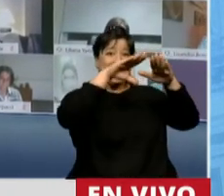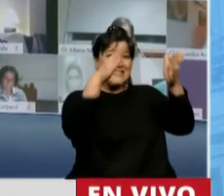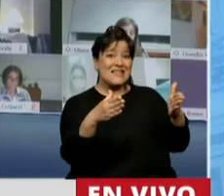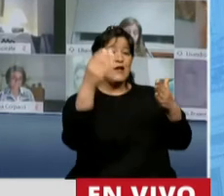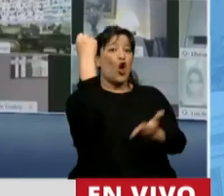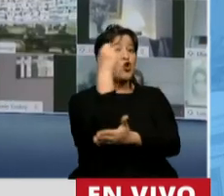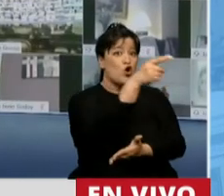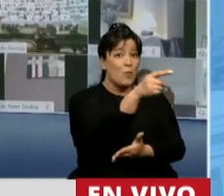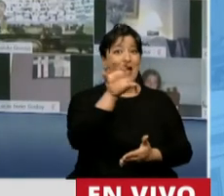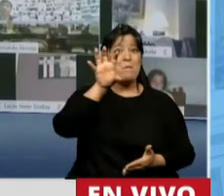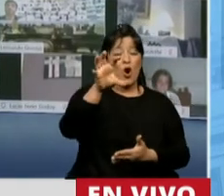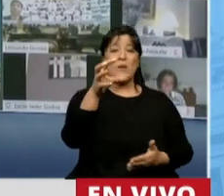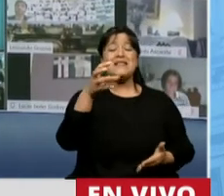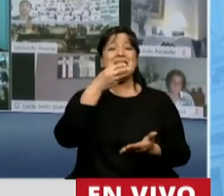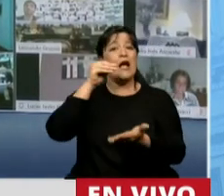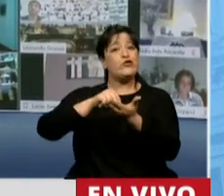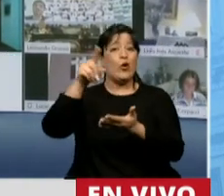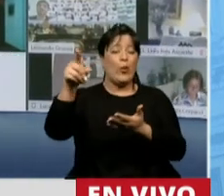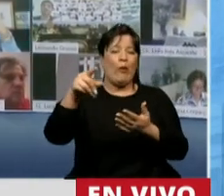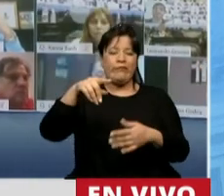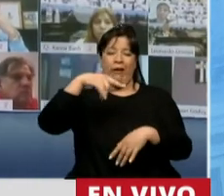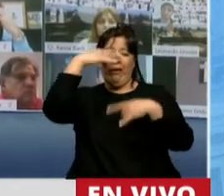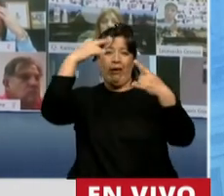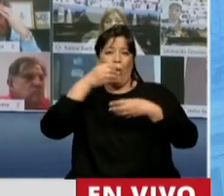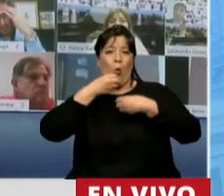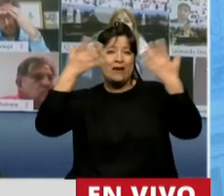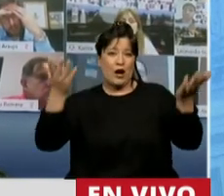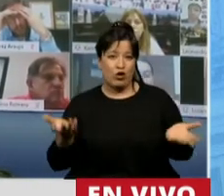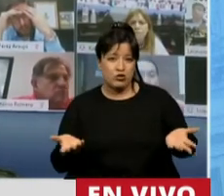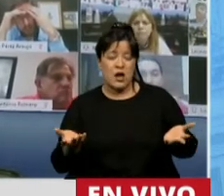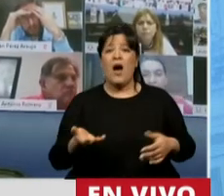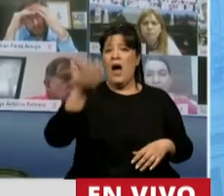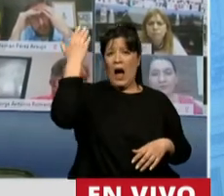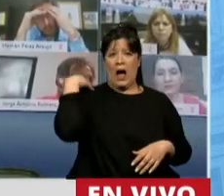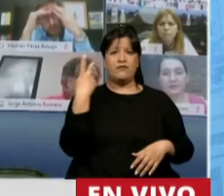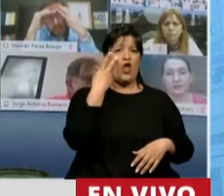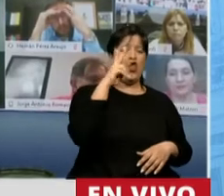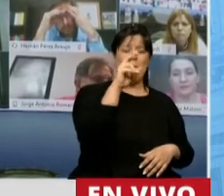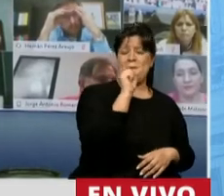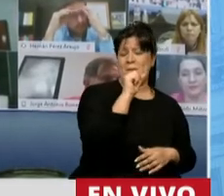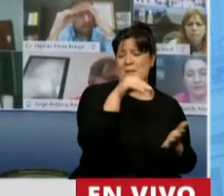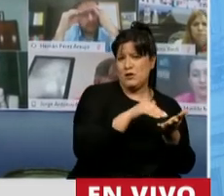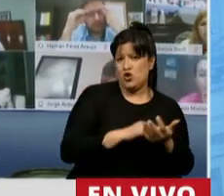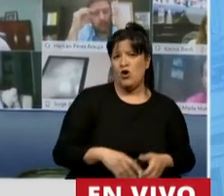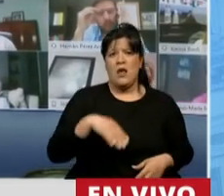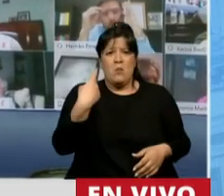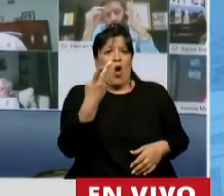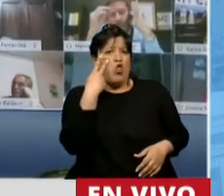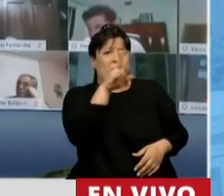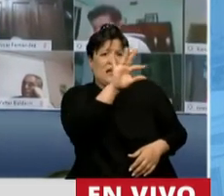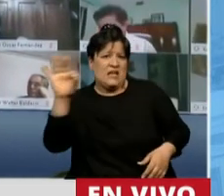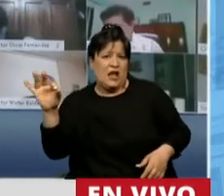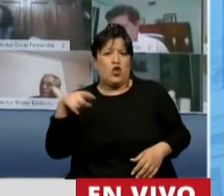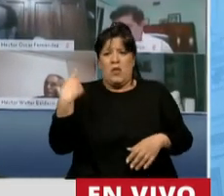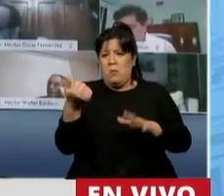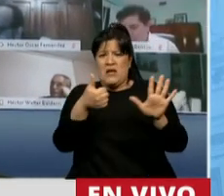chubutenses nos zaracearon. Primero eran más de 2.000 millones de pesos, después eran 1.500, después resultaron ser 1.000, después